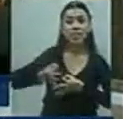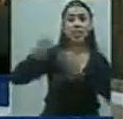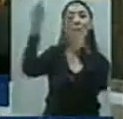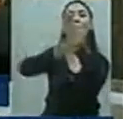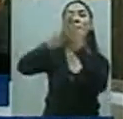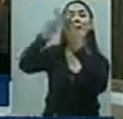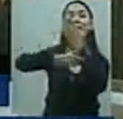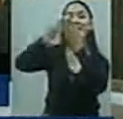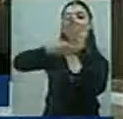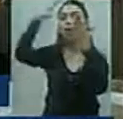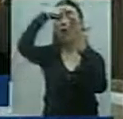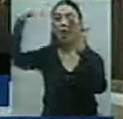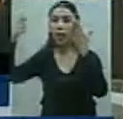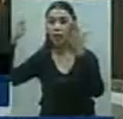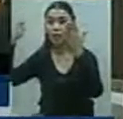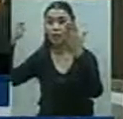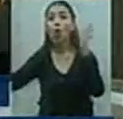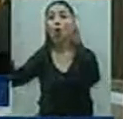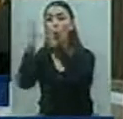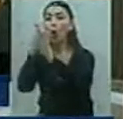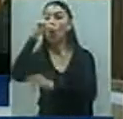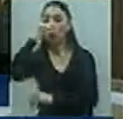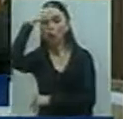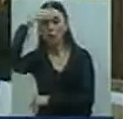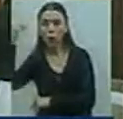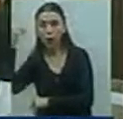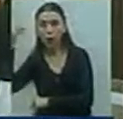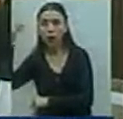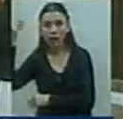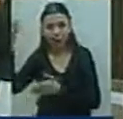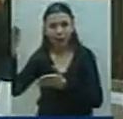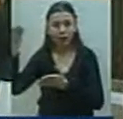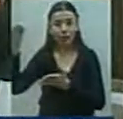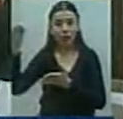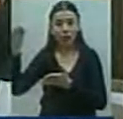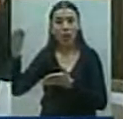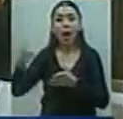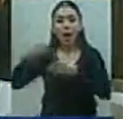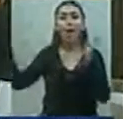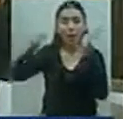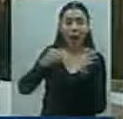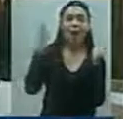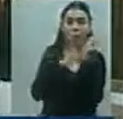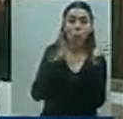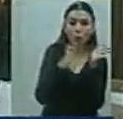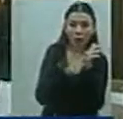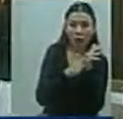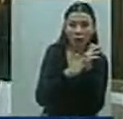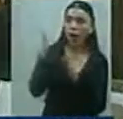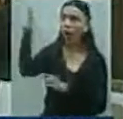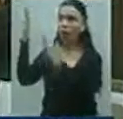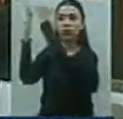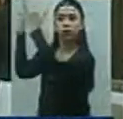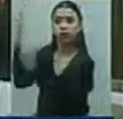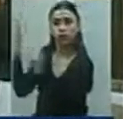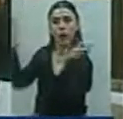gobernador, a anunciar el saneamiento que le estoy contando. O sea, más pruebas de la responsabilidad